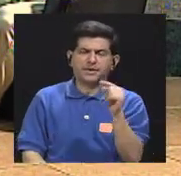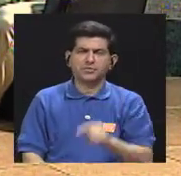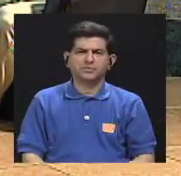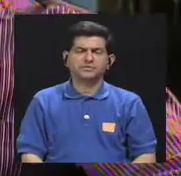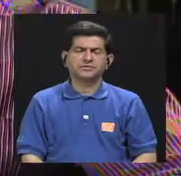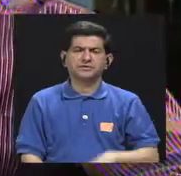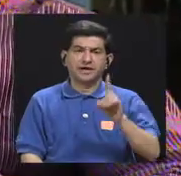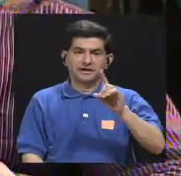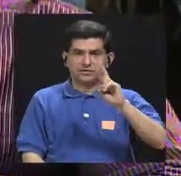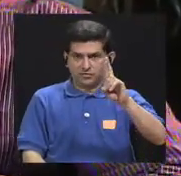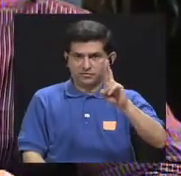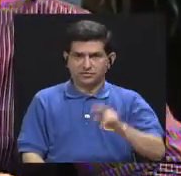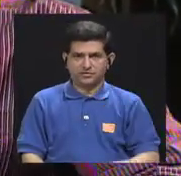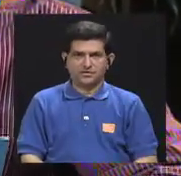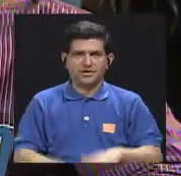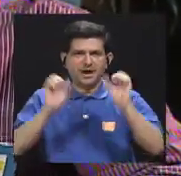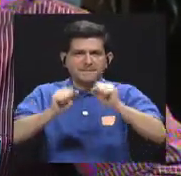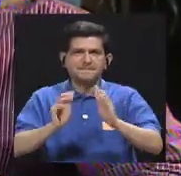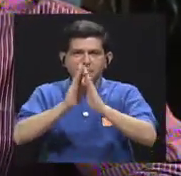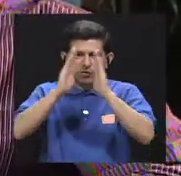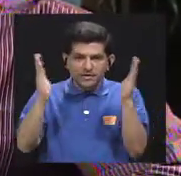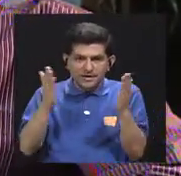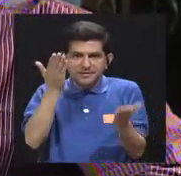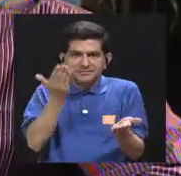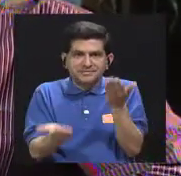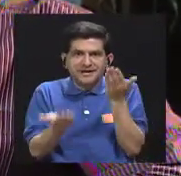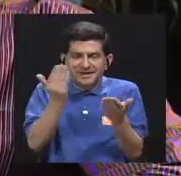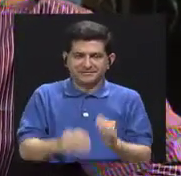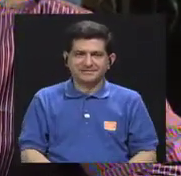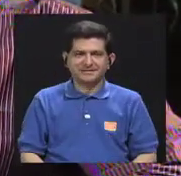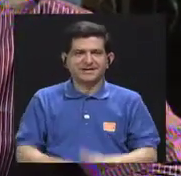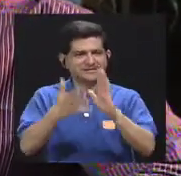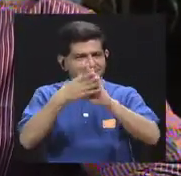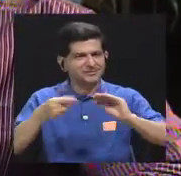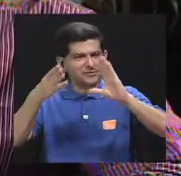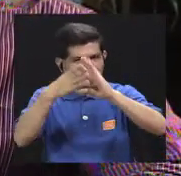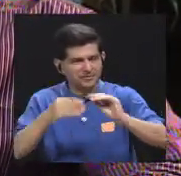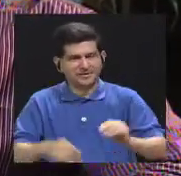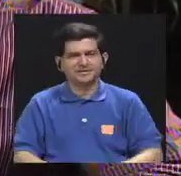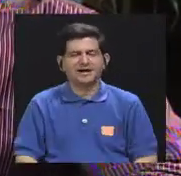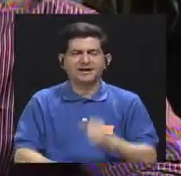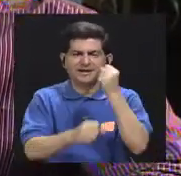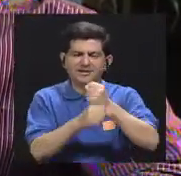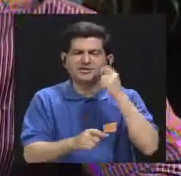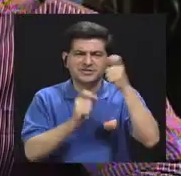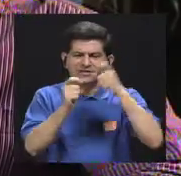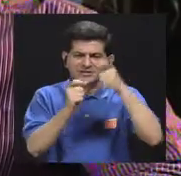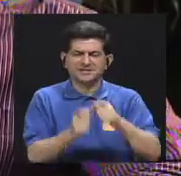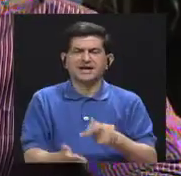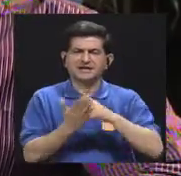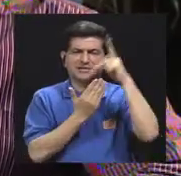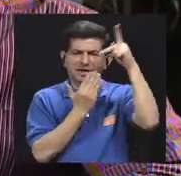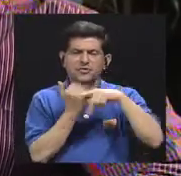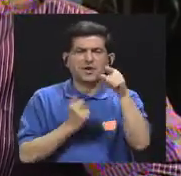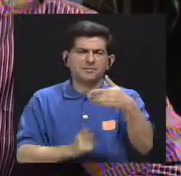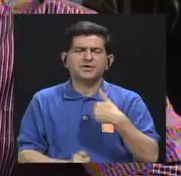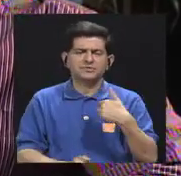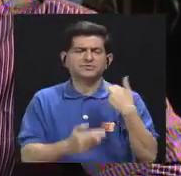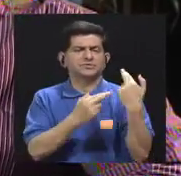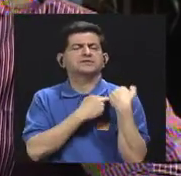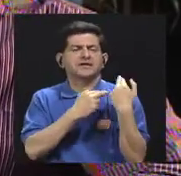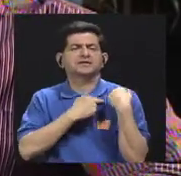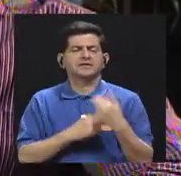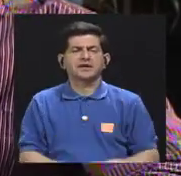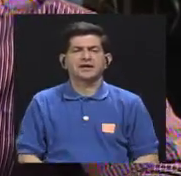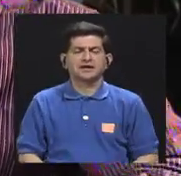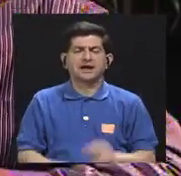doctora de poder ampliar tal vez si nos comenta cuál es la labor propiamente del programa que usted tiene a cargo